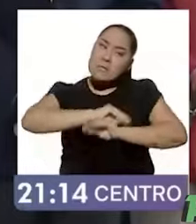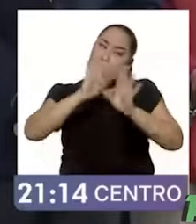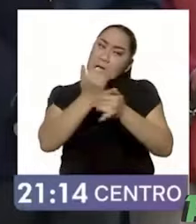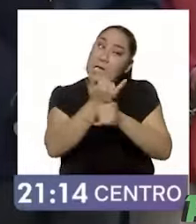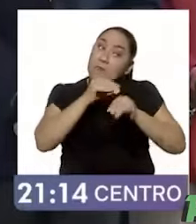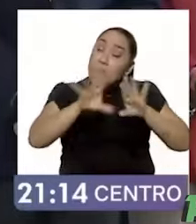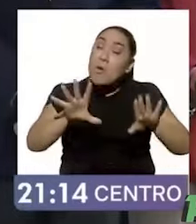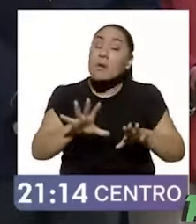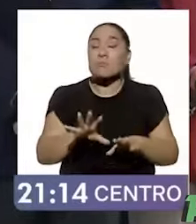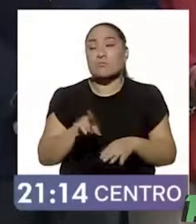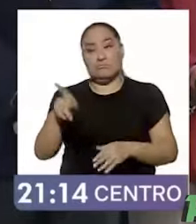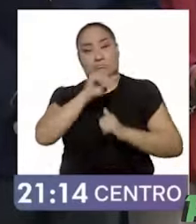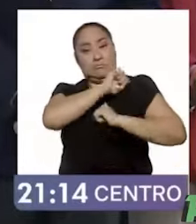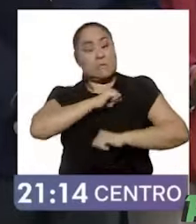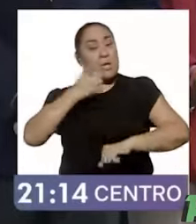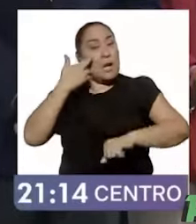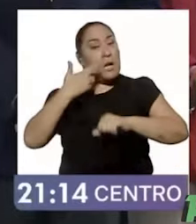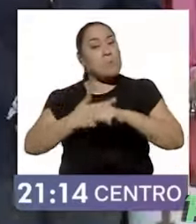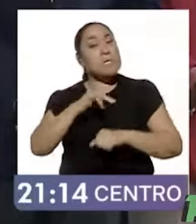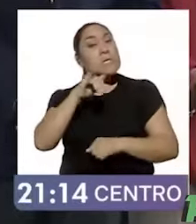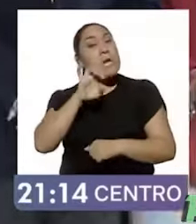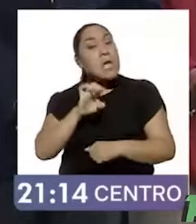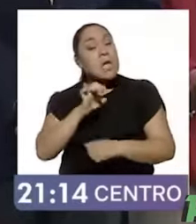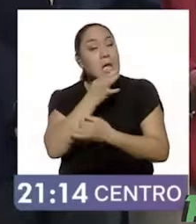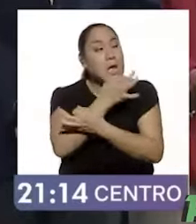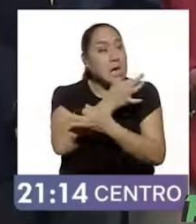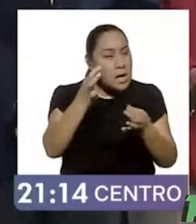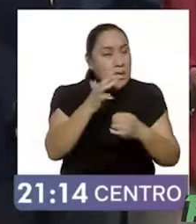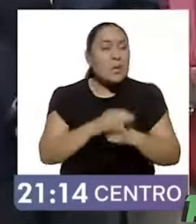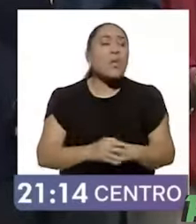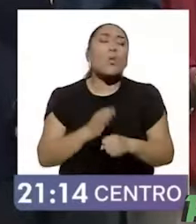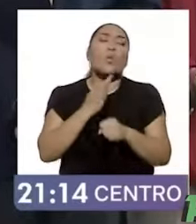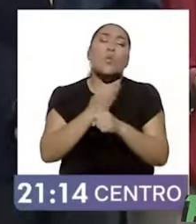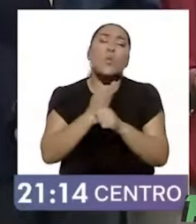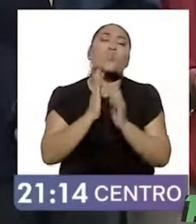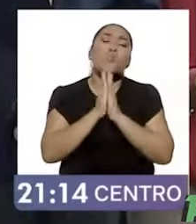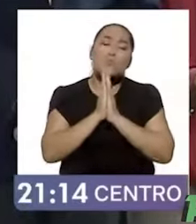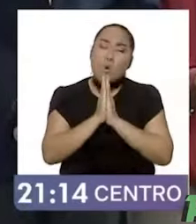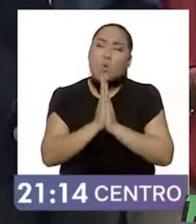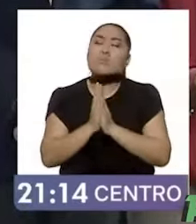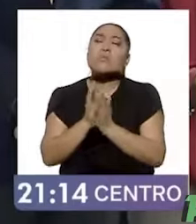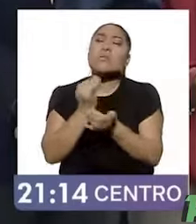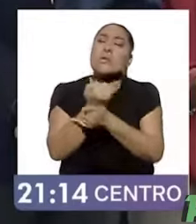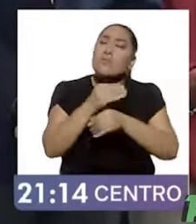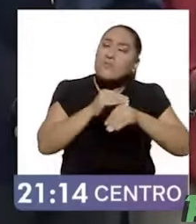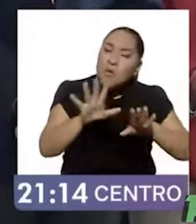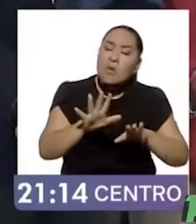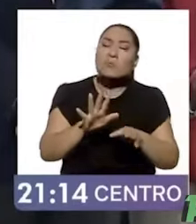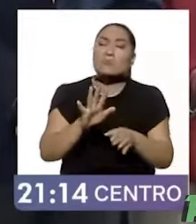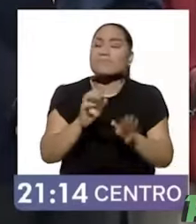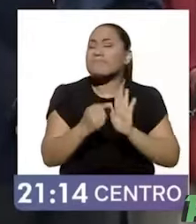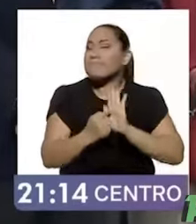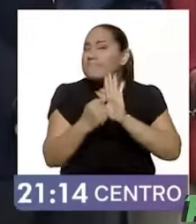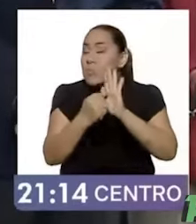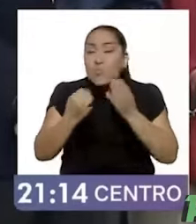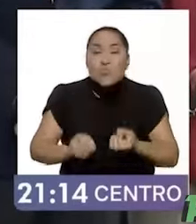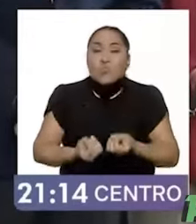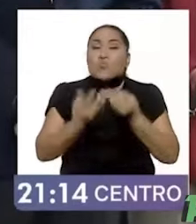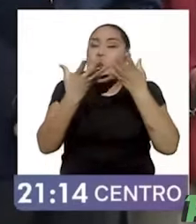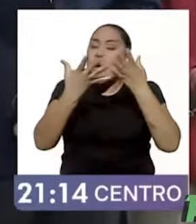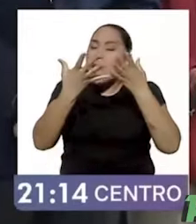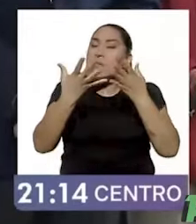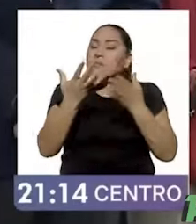anuncie el árbitro electoral. La convocatoria es a informar, a comunicar, a dar a conocer los resultados